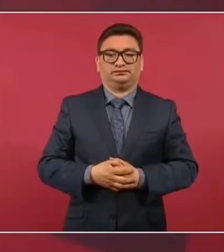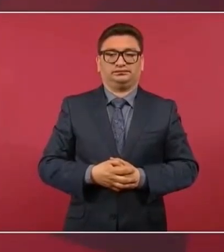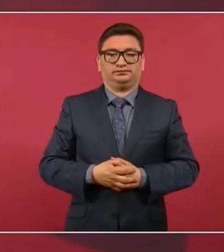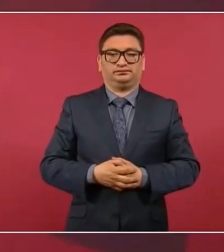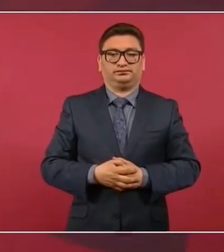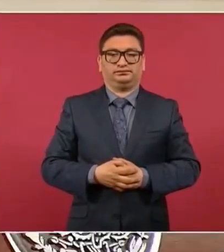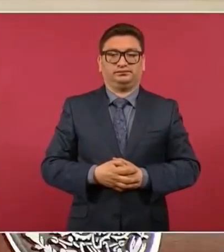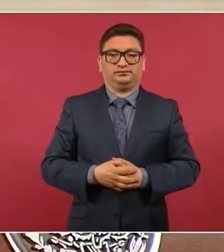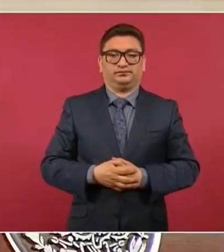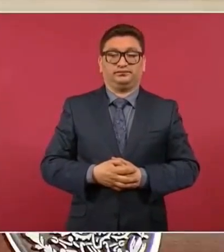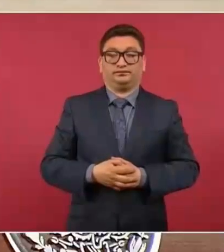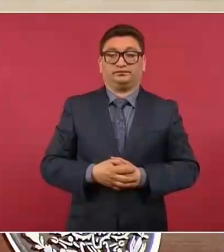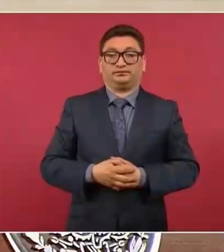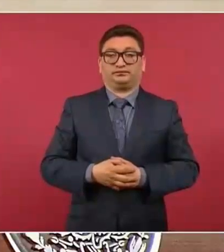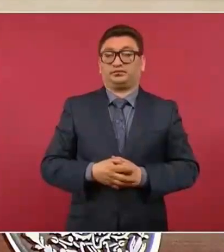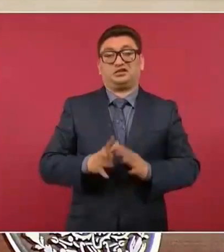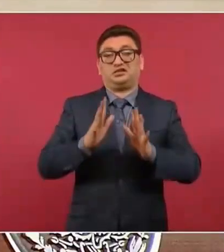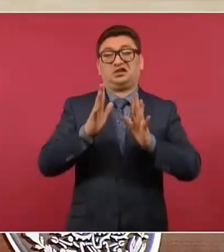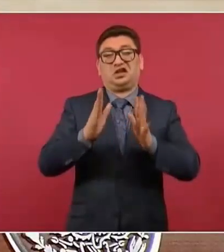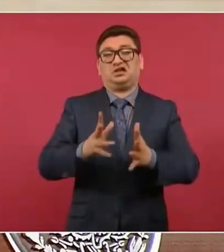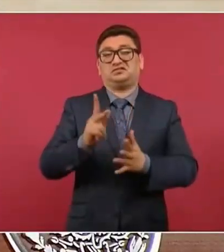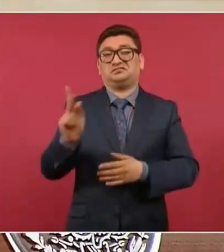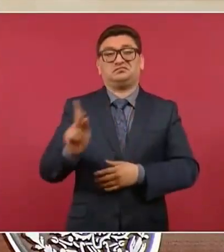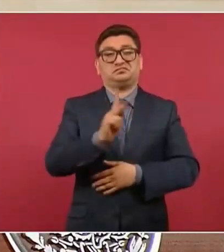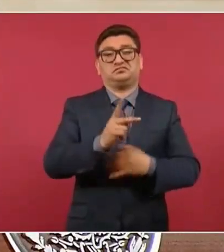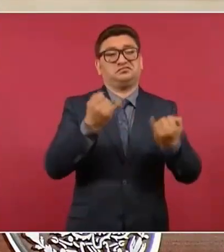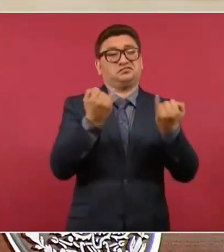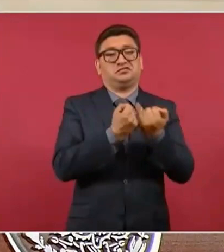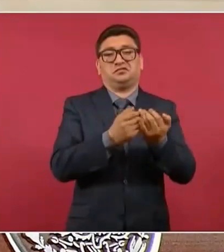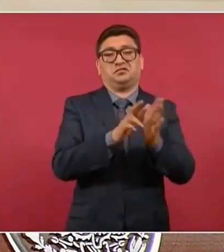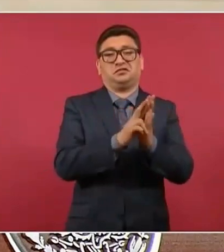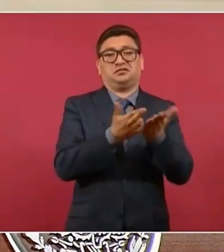y así está proceso lamentablemente.